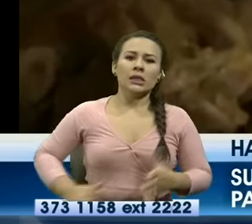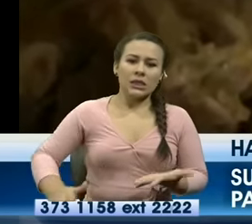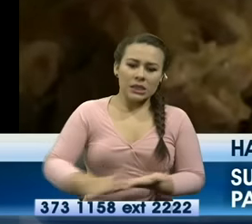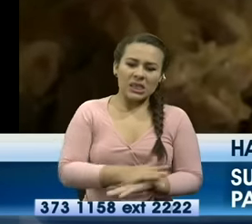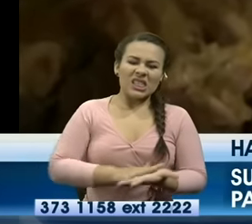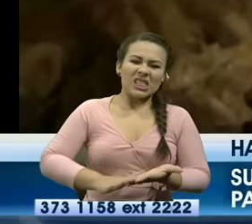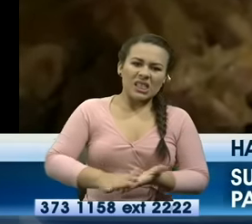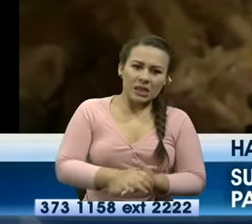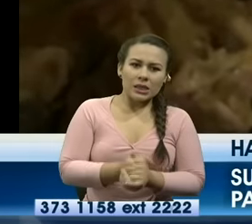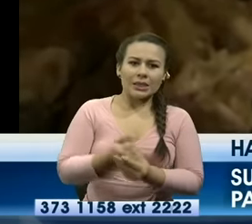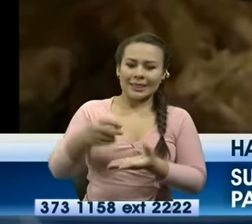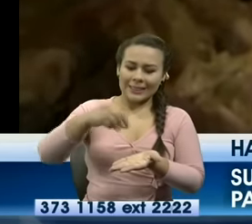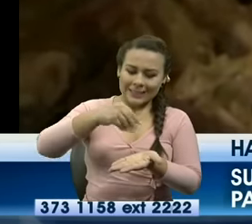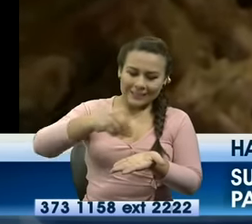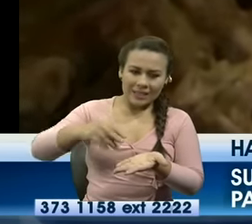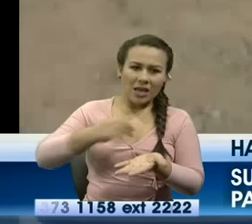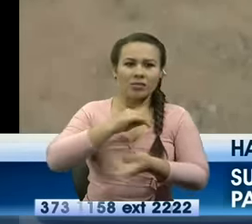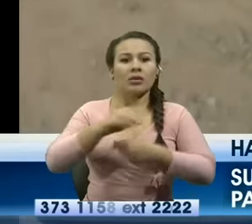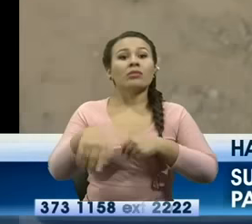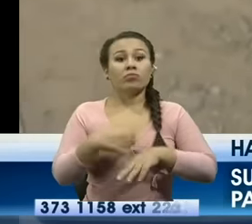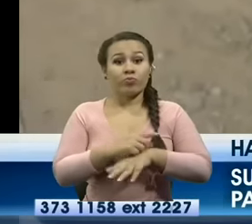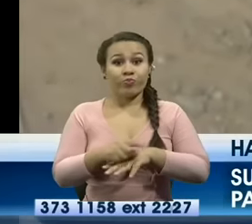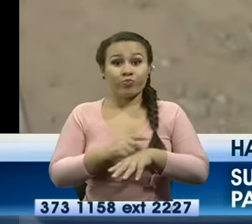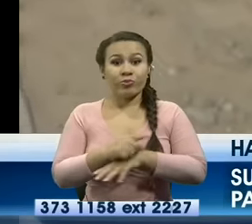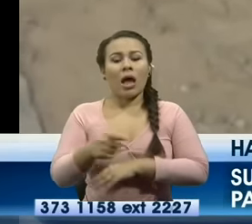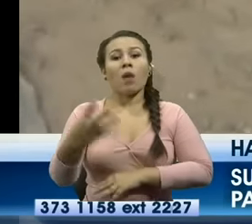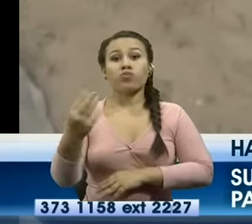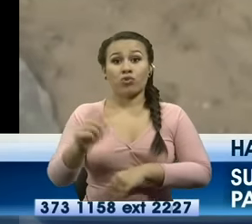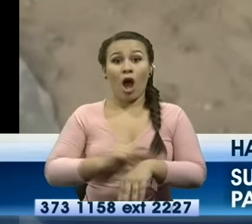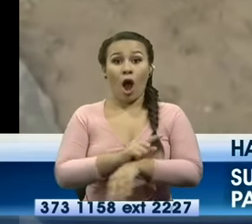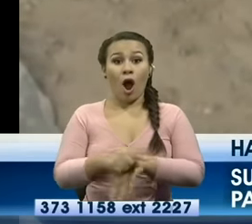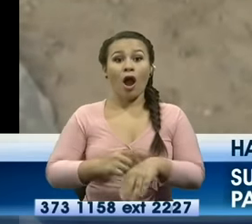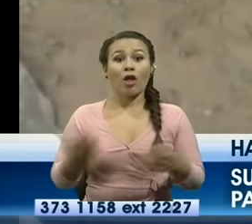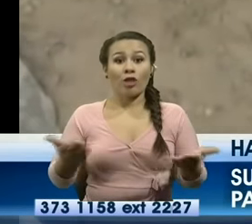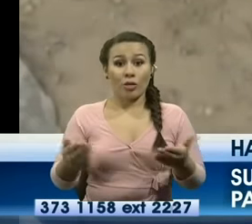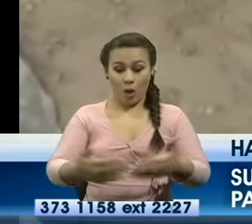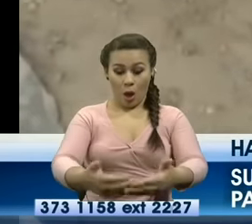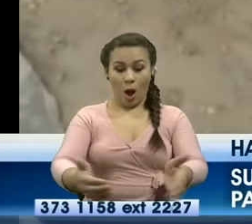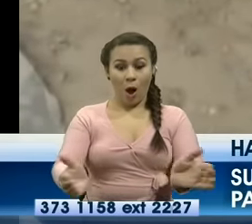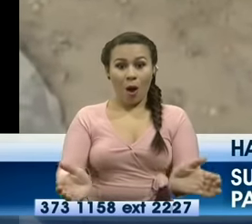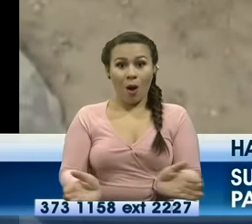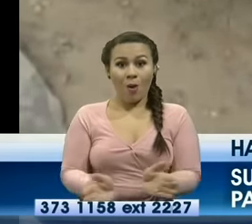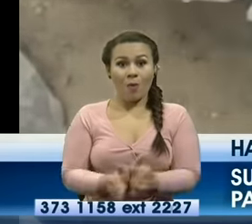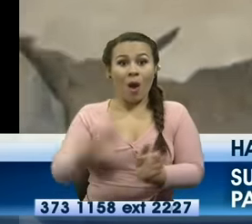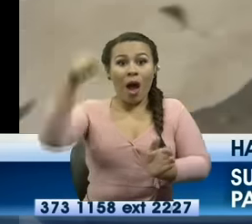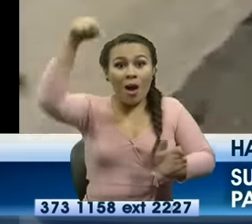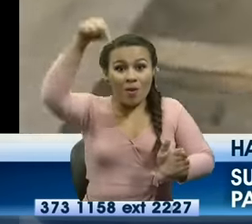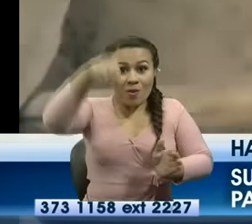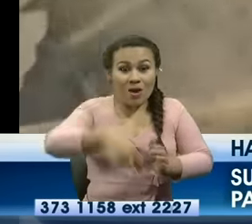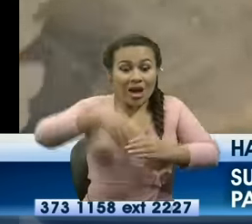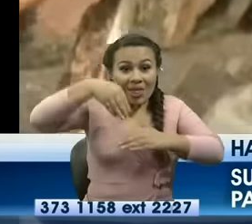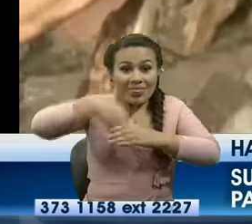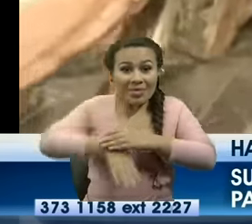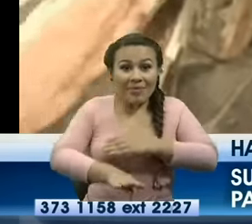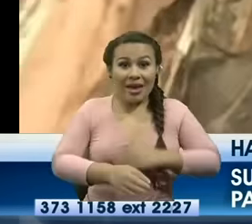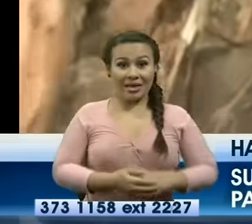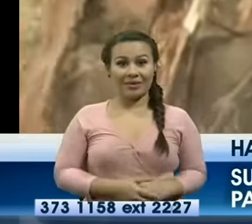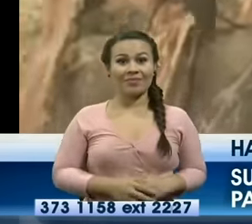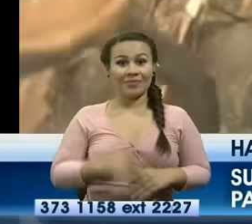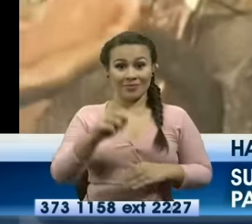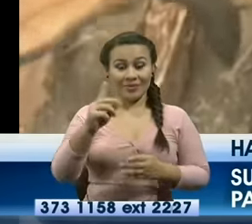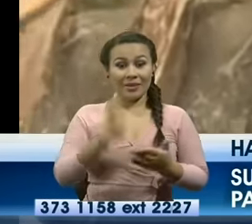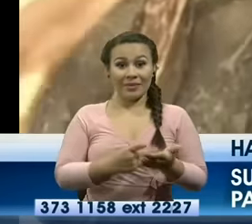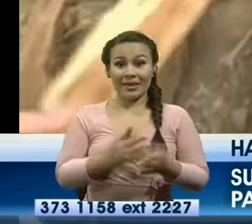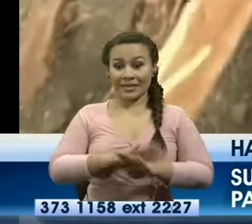dejada por varias horas para que esta pueda estar a su punto es llevada a un horno hecha debajo de la tierra una vez